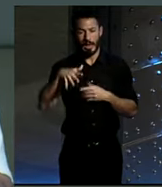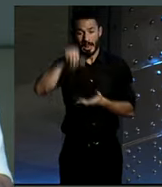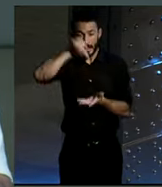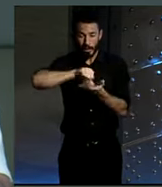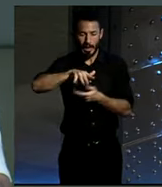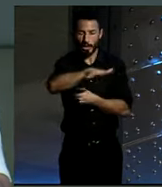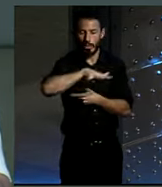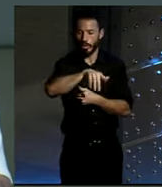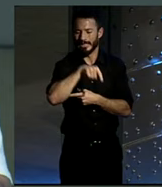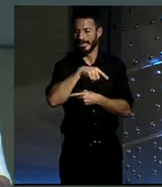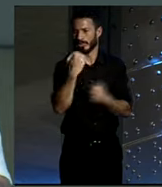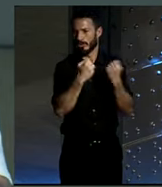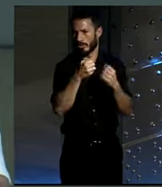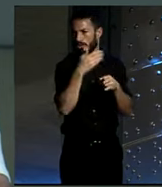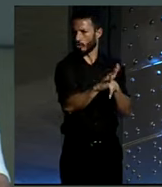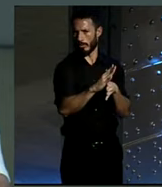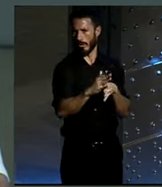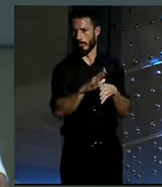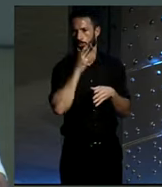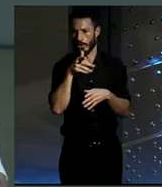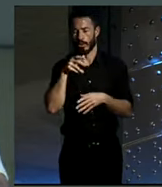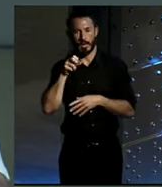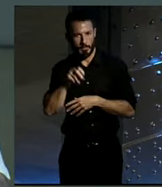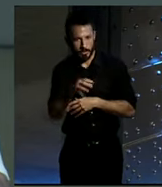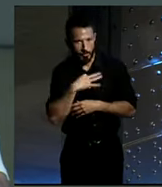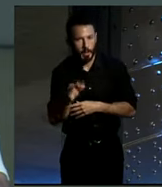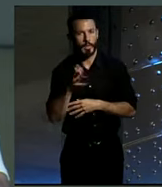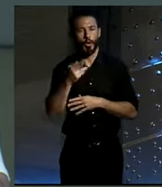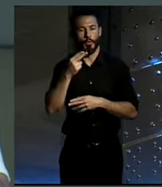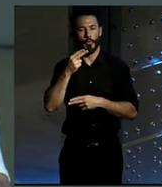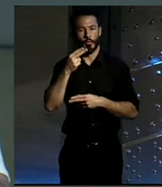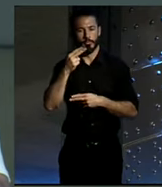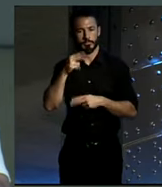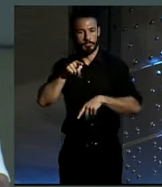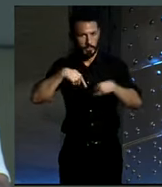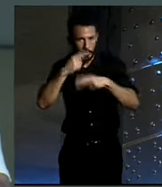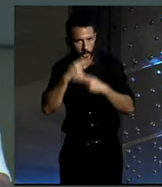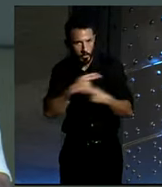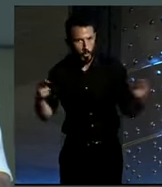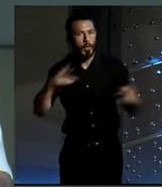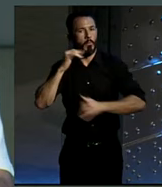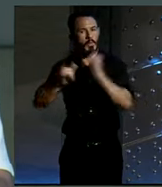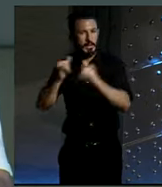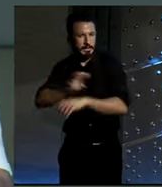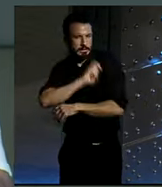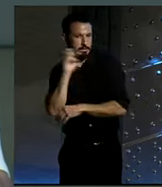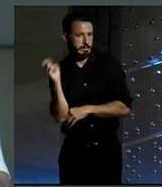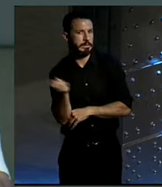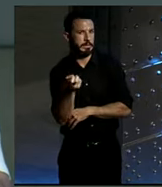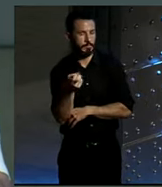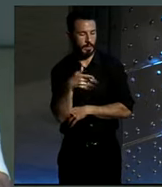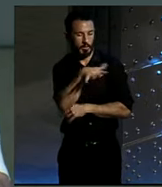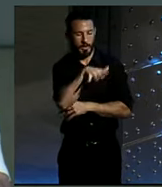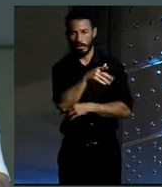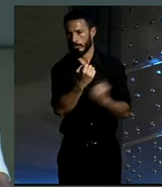Porque hay otras opciones de transporte que son caminar y transporte público, las bicicletas, etcétera, etcétera. Entonces, no tengo